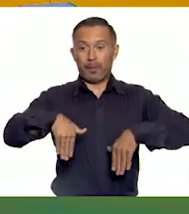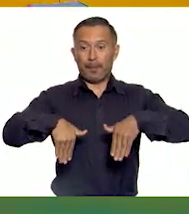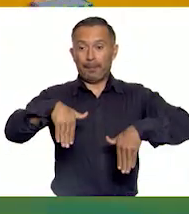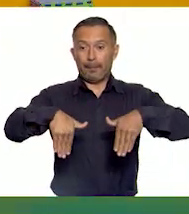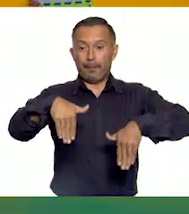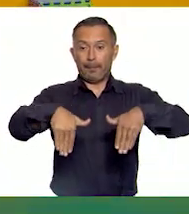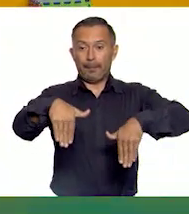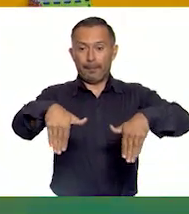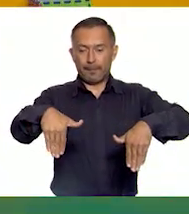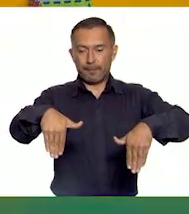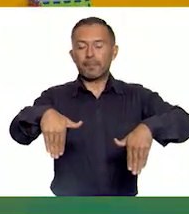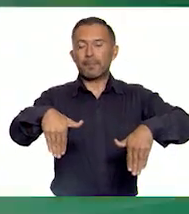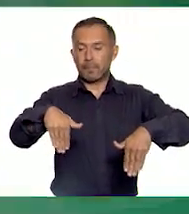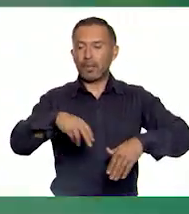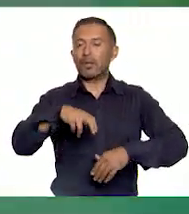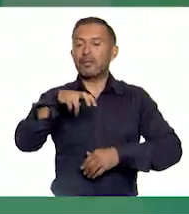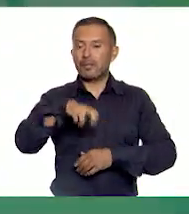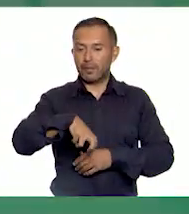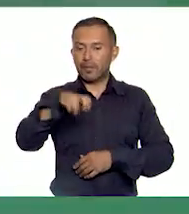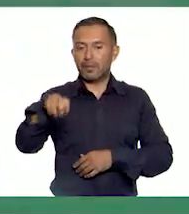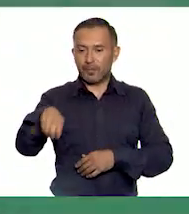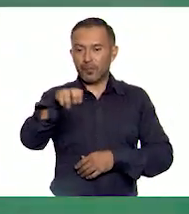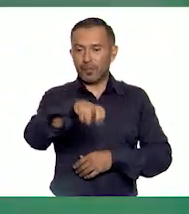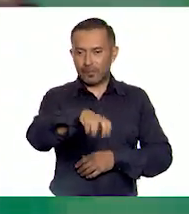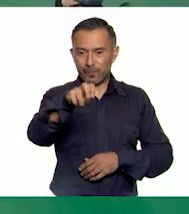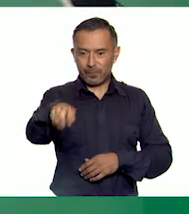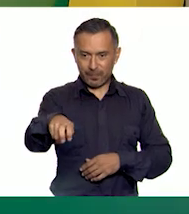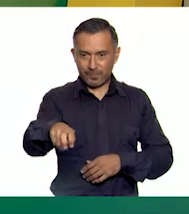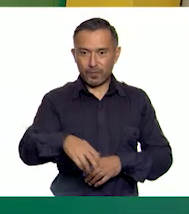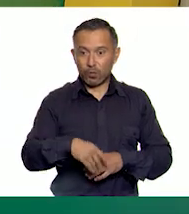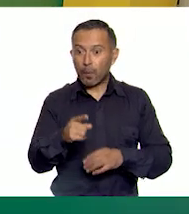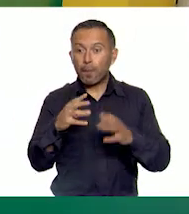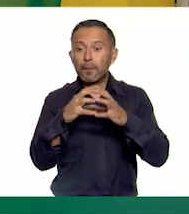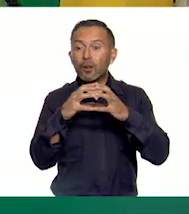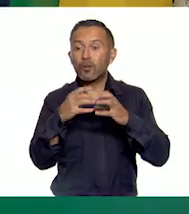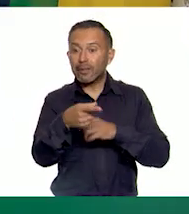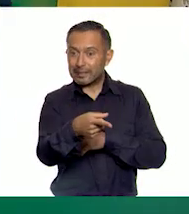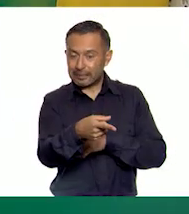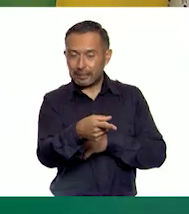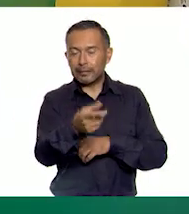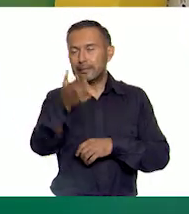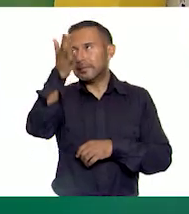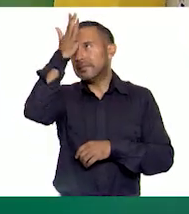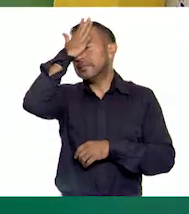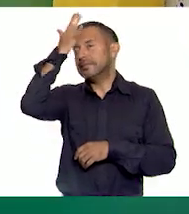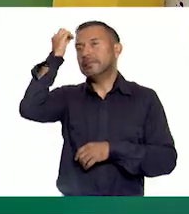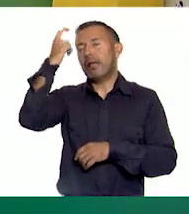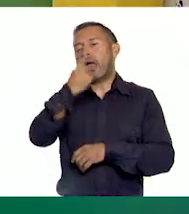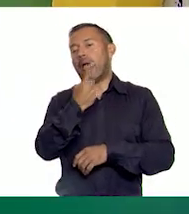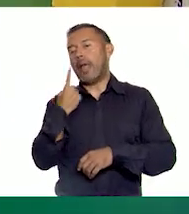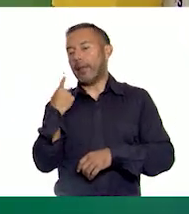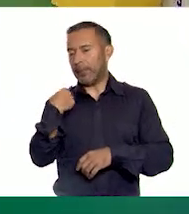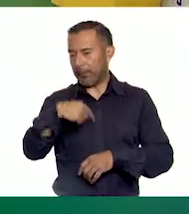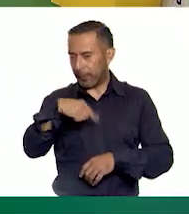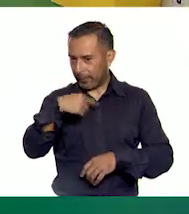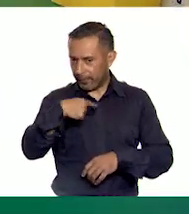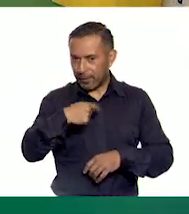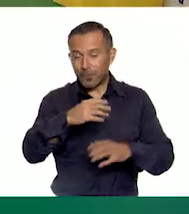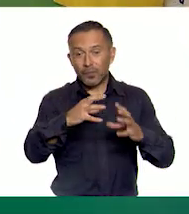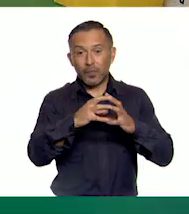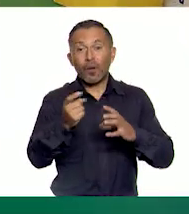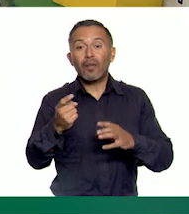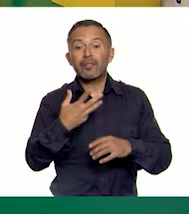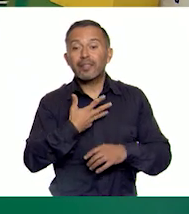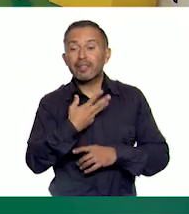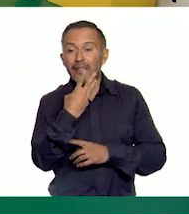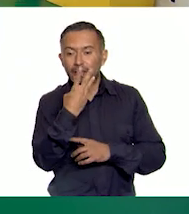Y después... Saltando, muy bien. Toma tu pelota, tu pelota, tu pelota, Pili. que ya no tengo que venir hasta acá. E intenta derribar los tres que